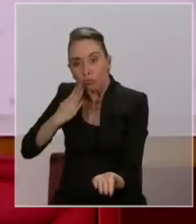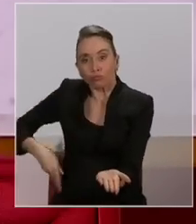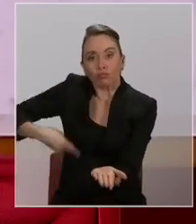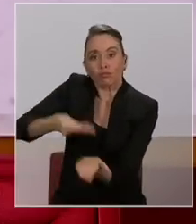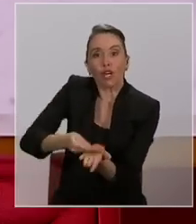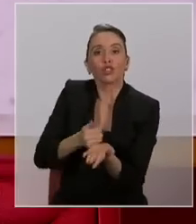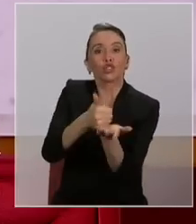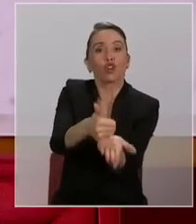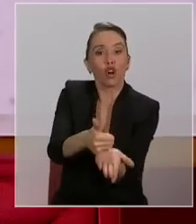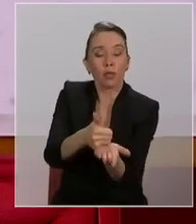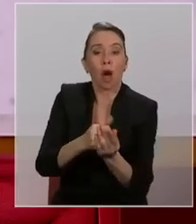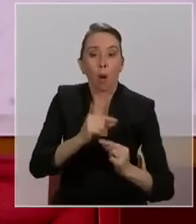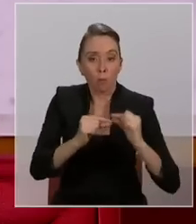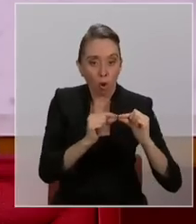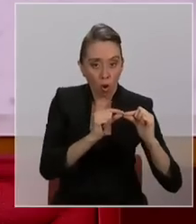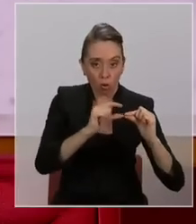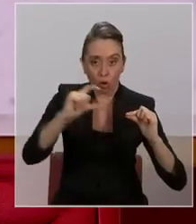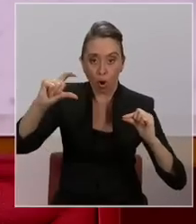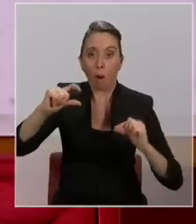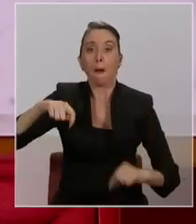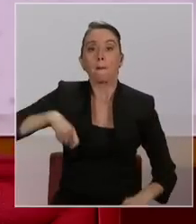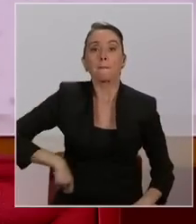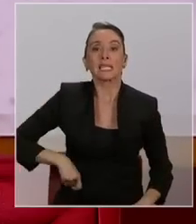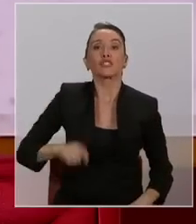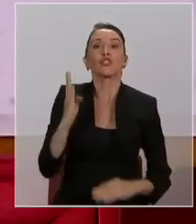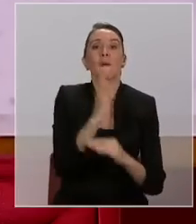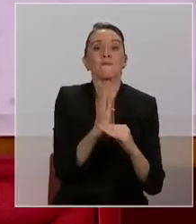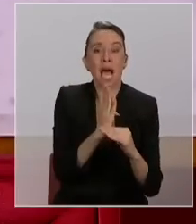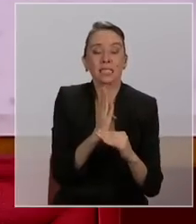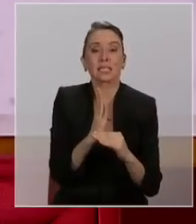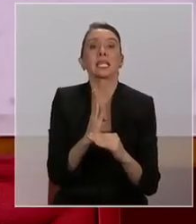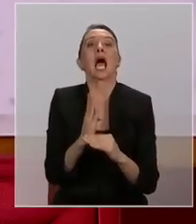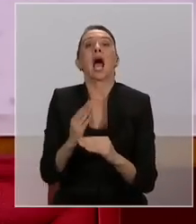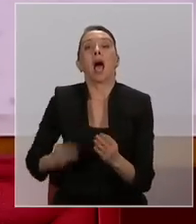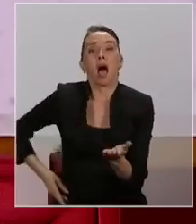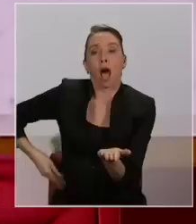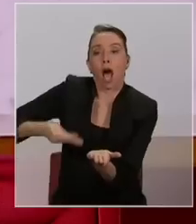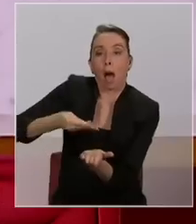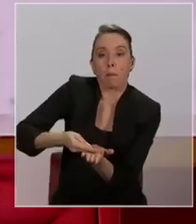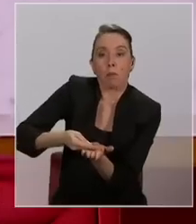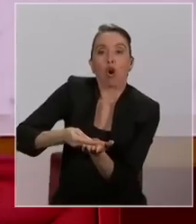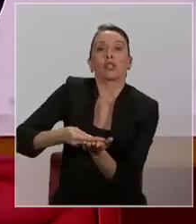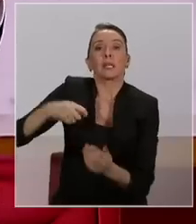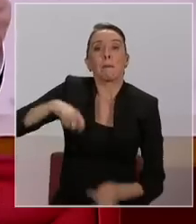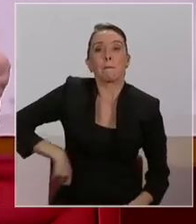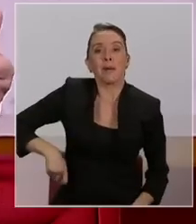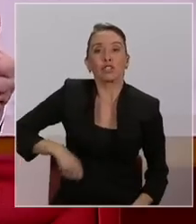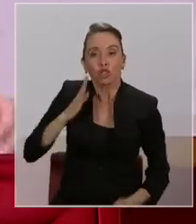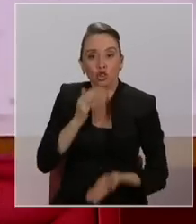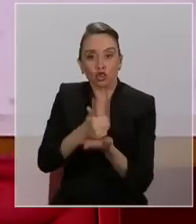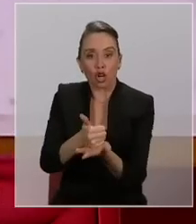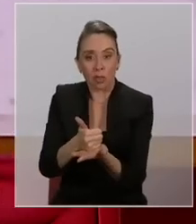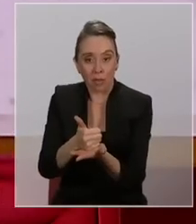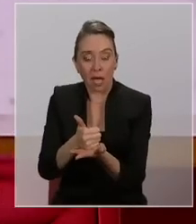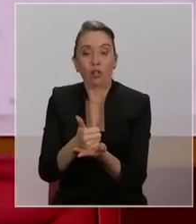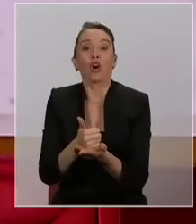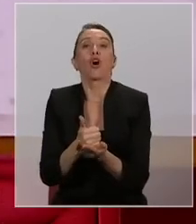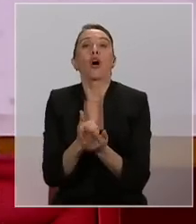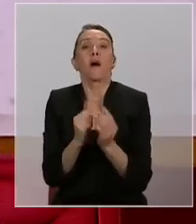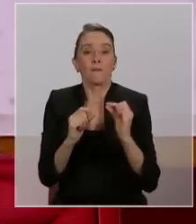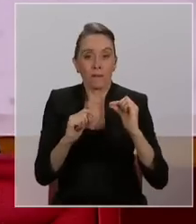aumentando gradualmente las pensiones básicas y el aporte previsional solidario, empezando en un 10%,